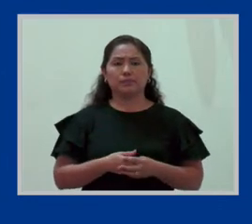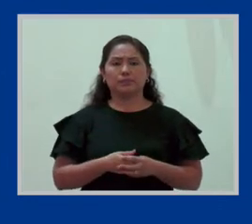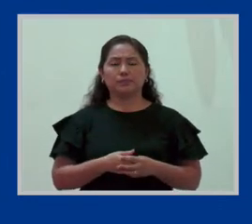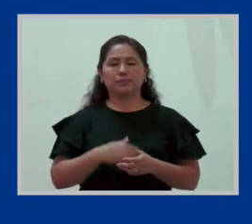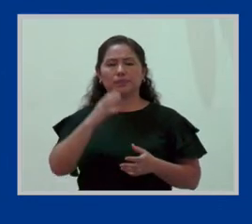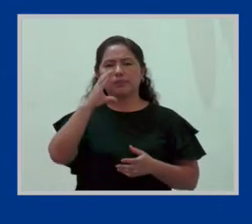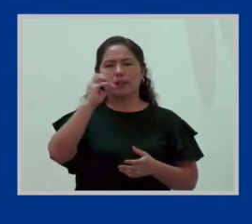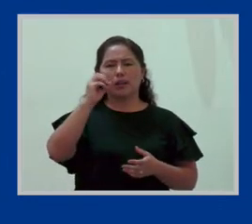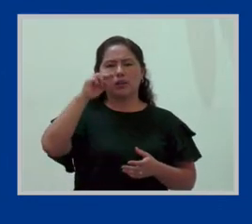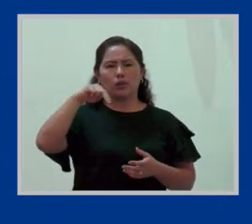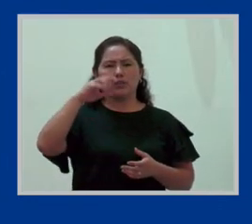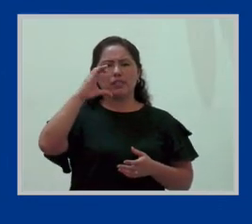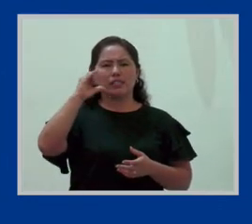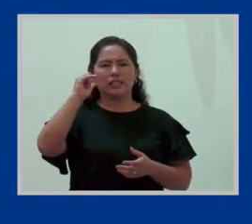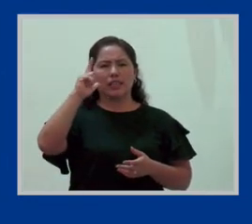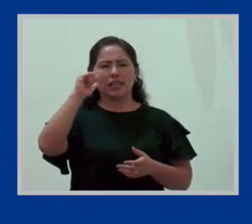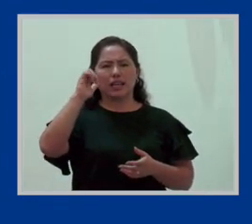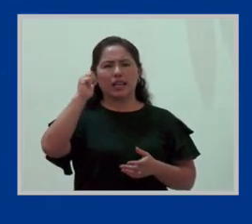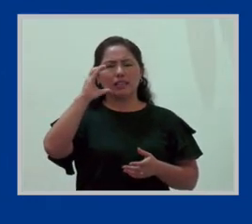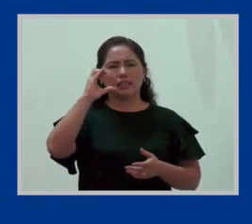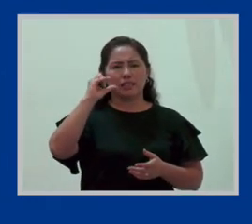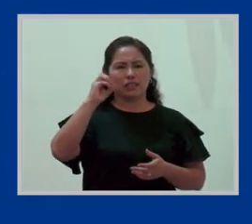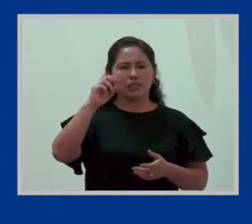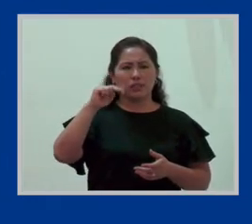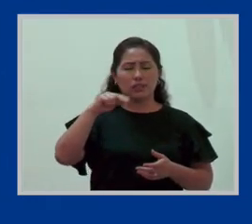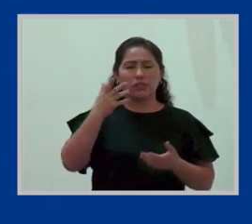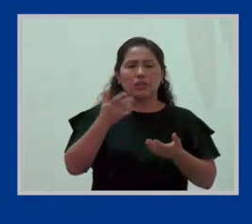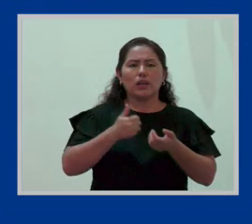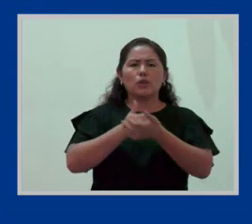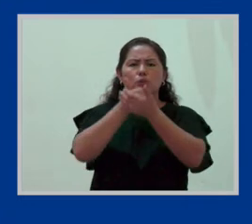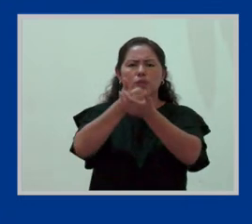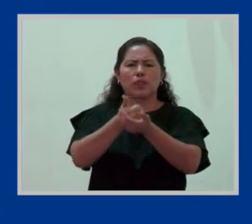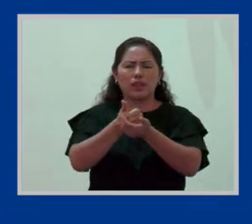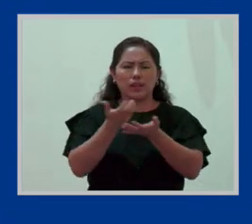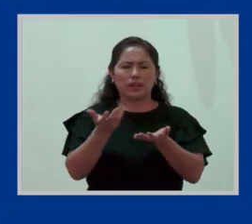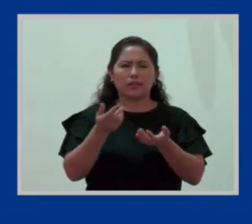conciliación, de la conciliación de la vida laboral con la vida familiar,